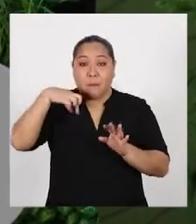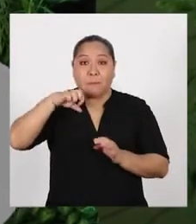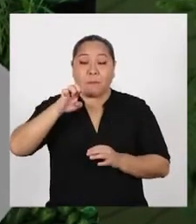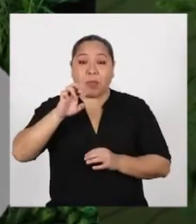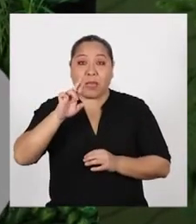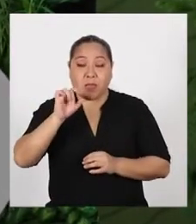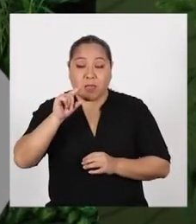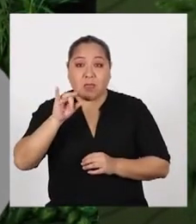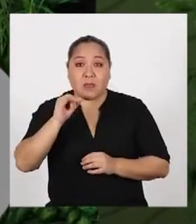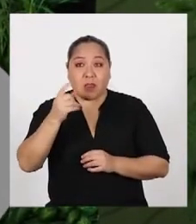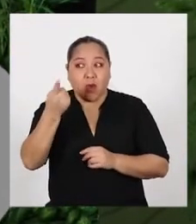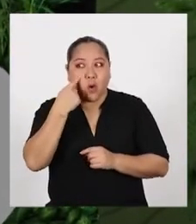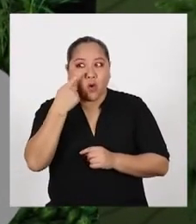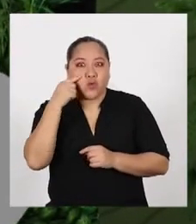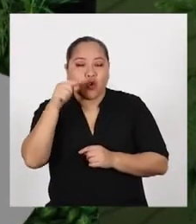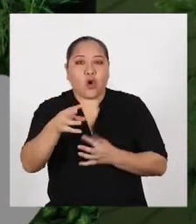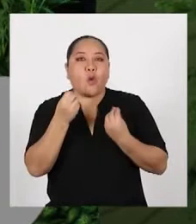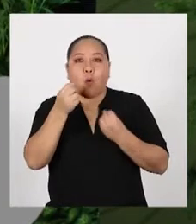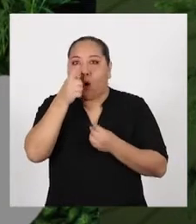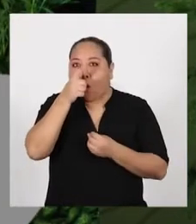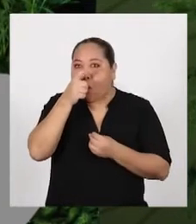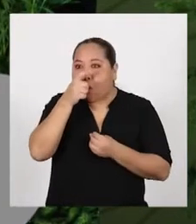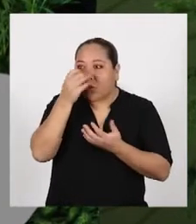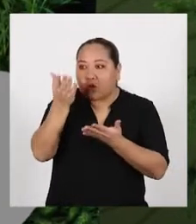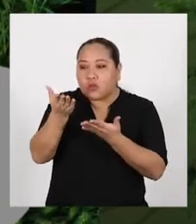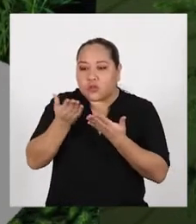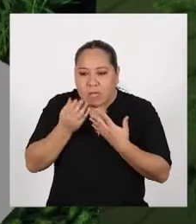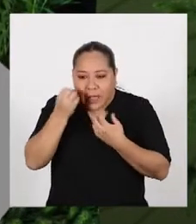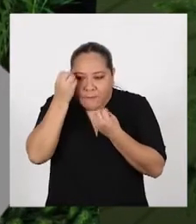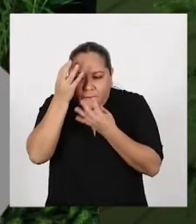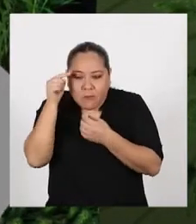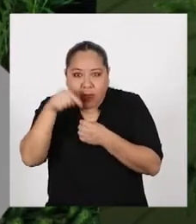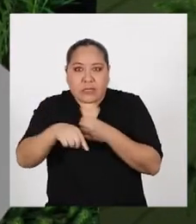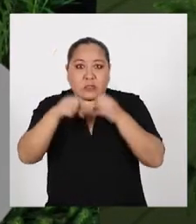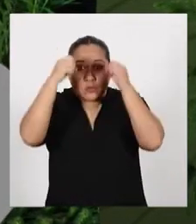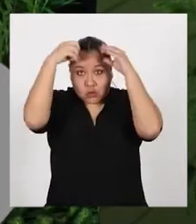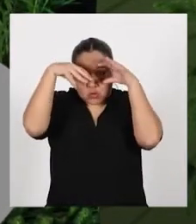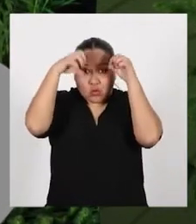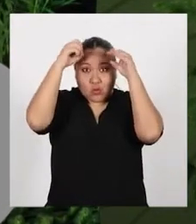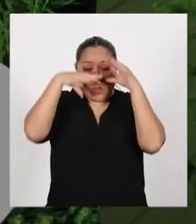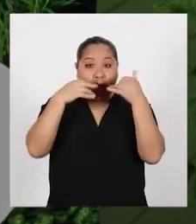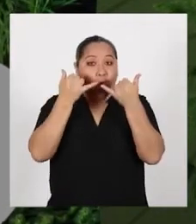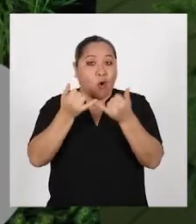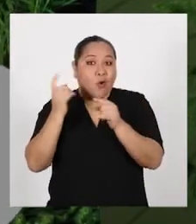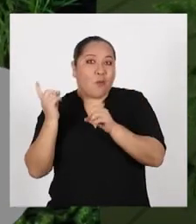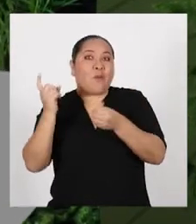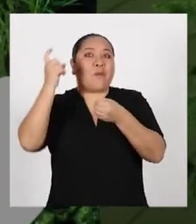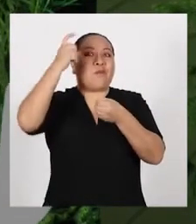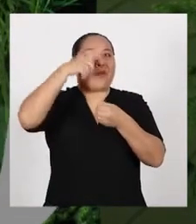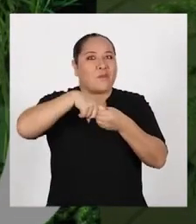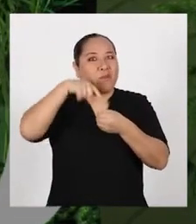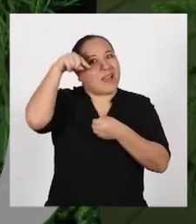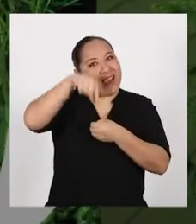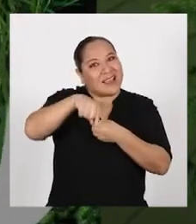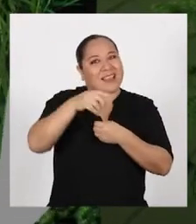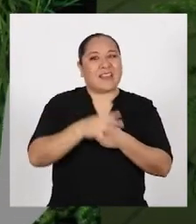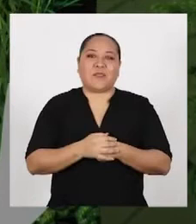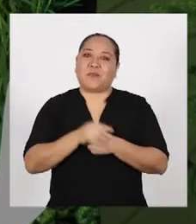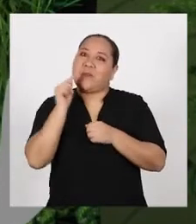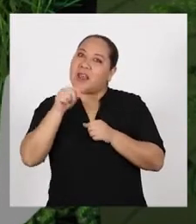Peregrina nos hizo conocer cómo las hormigas nos dan sellas sobre las lluvias y hoy la tenemos aquí